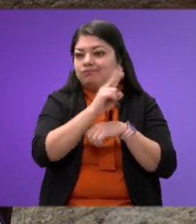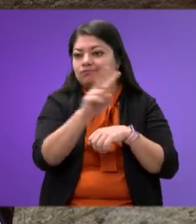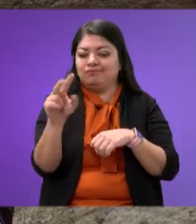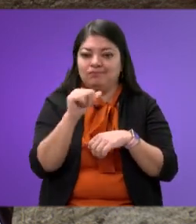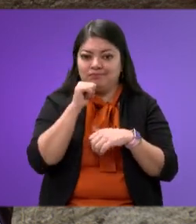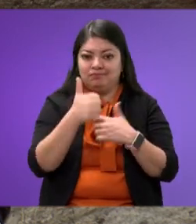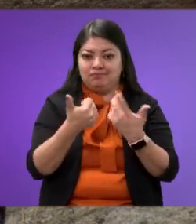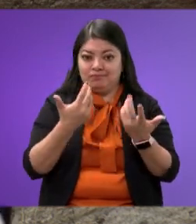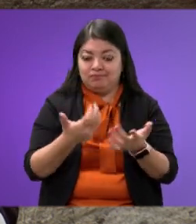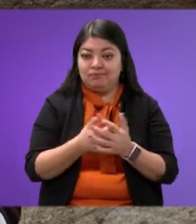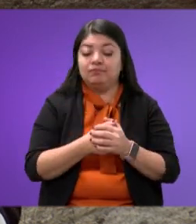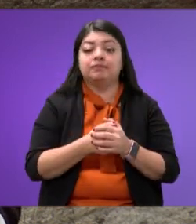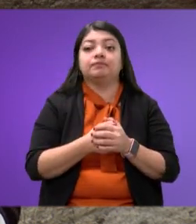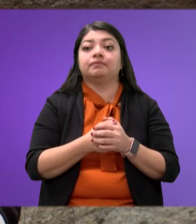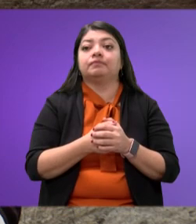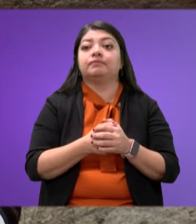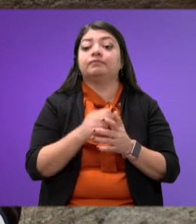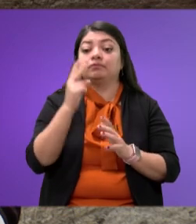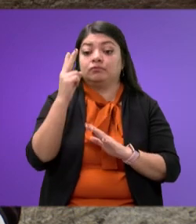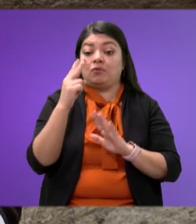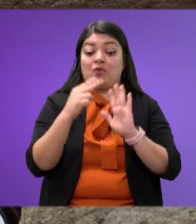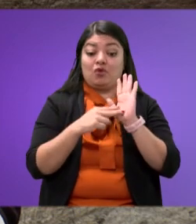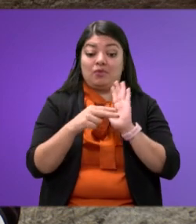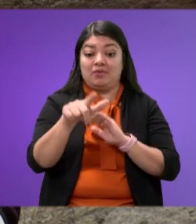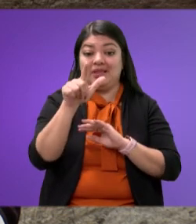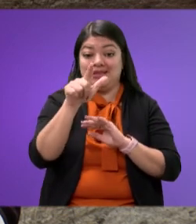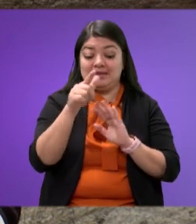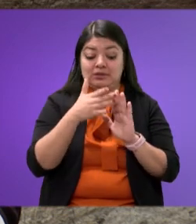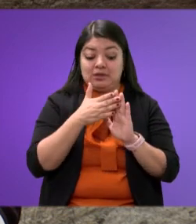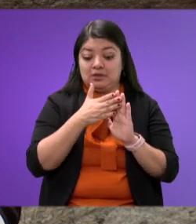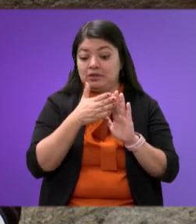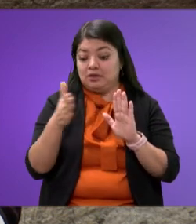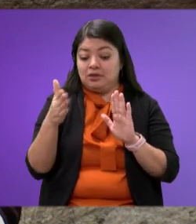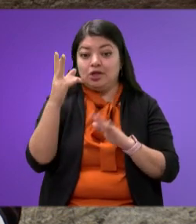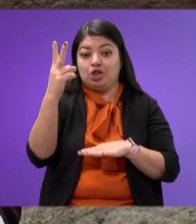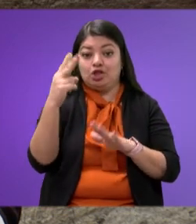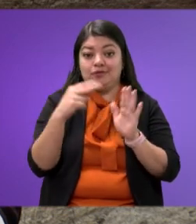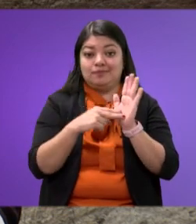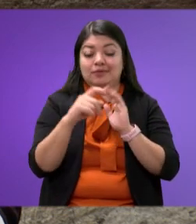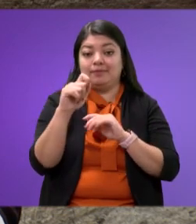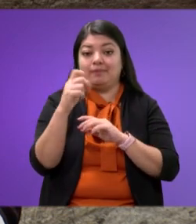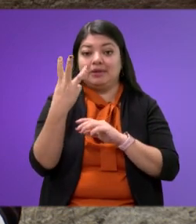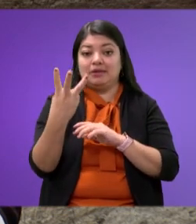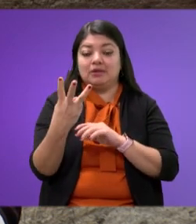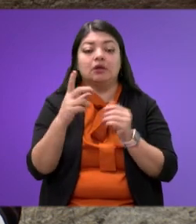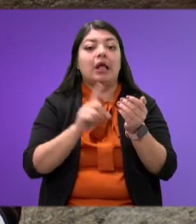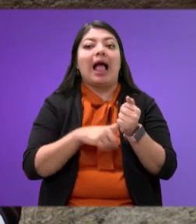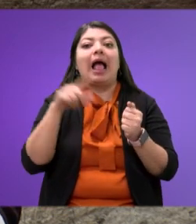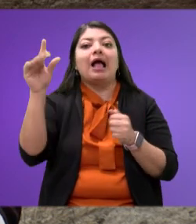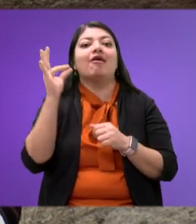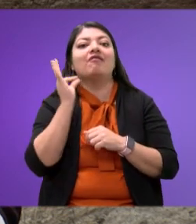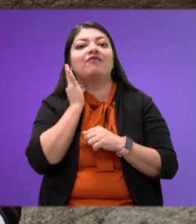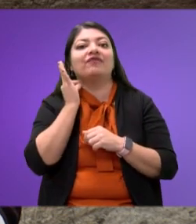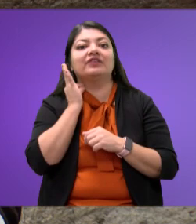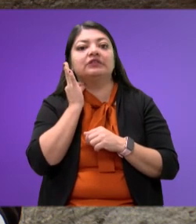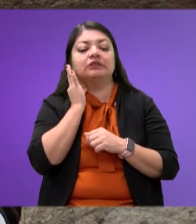Asimismo, entre 2017 y 2023, la Fiscalía integró